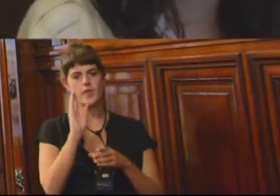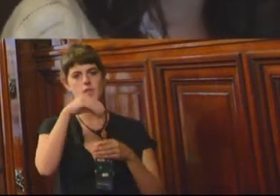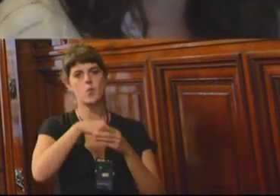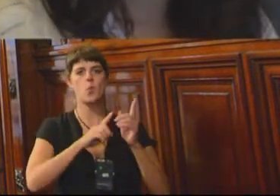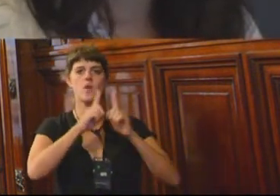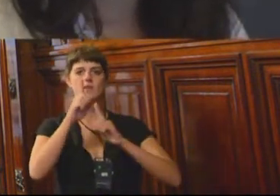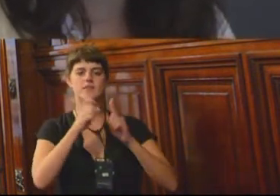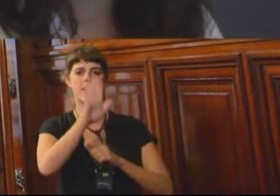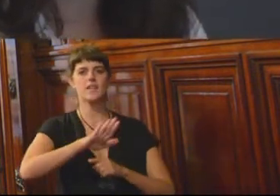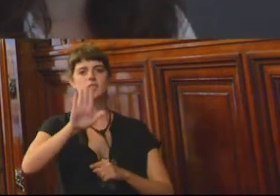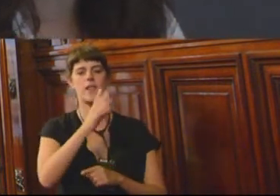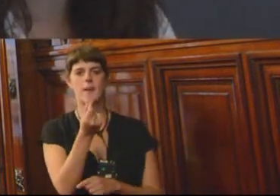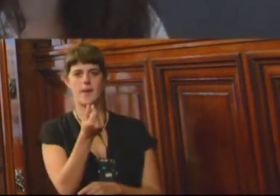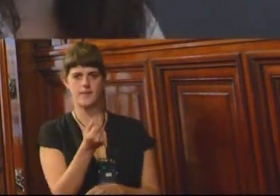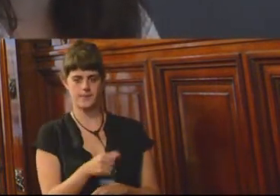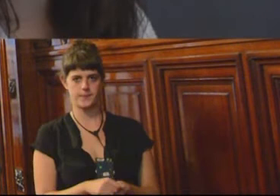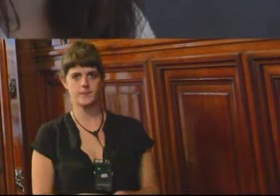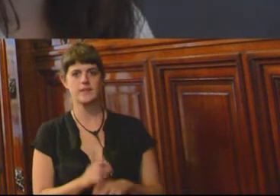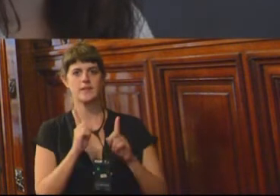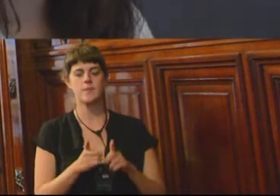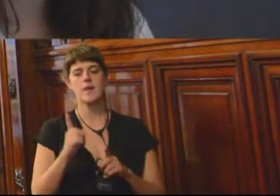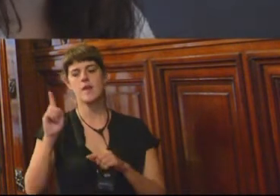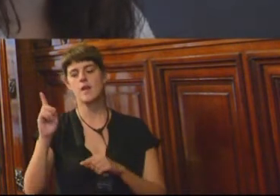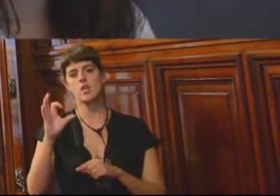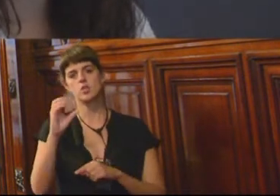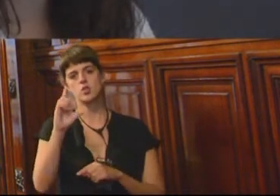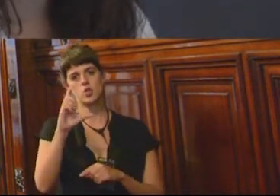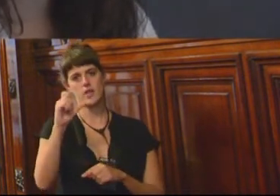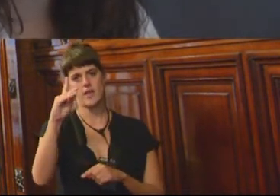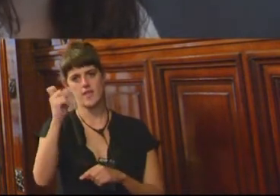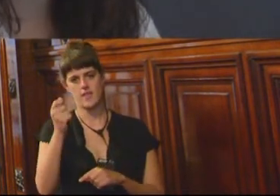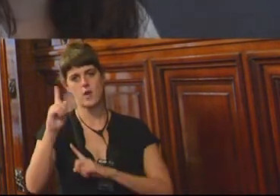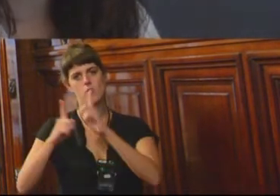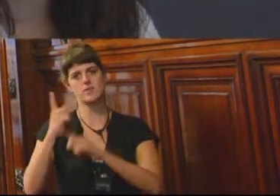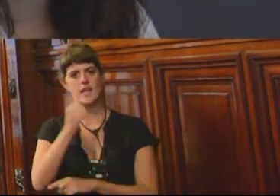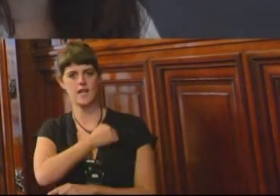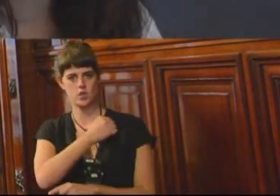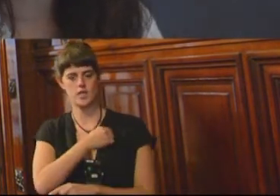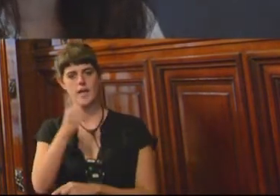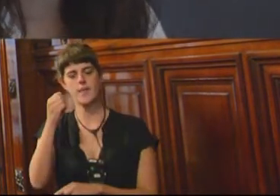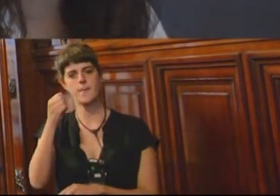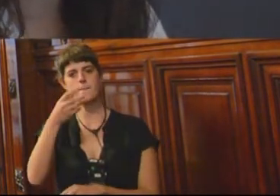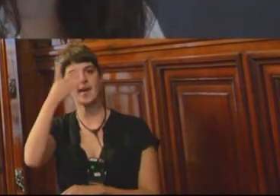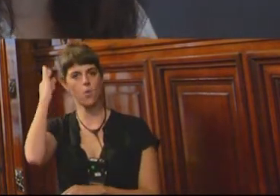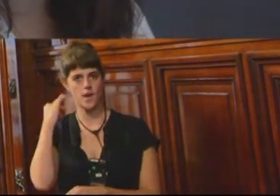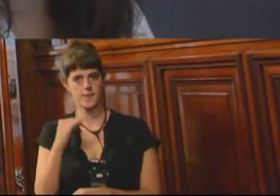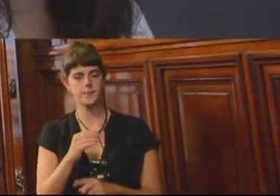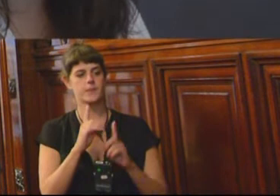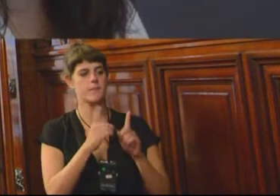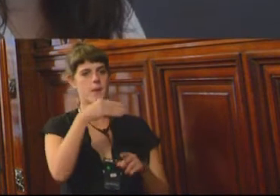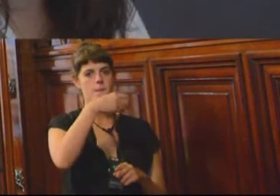de La Plata, Soledad Villagra, de la Universidad Católica Nuestra Señora de la Asunción de Paraguay, Marisol Pérez Tello, de la